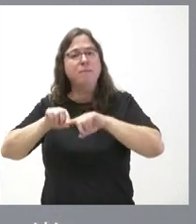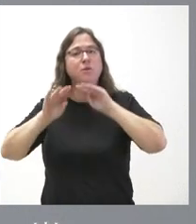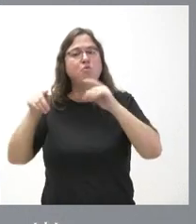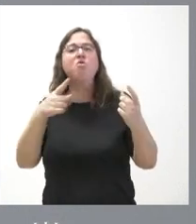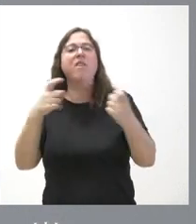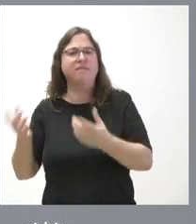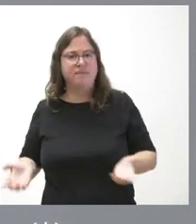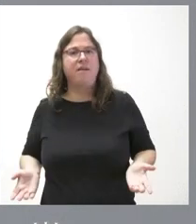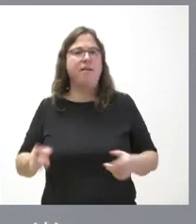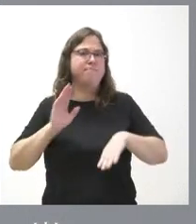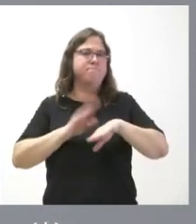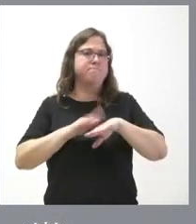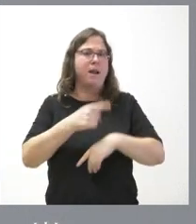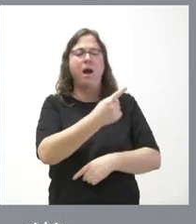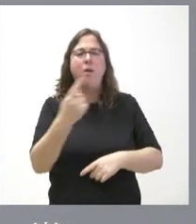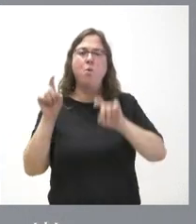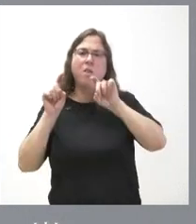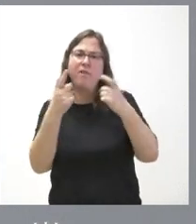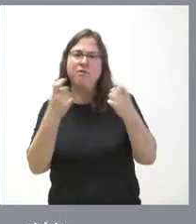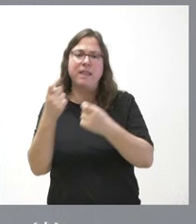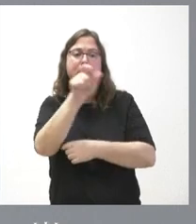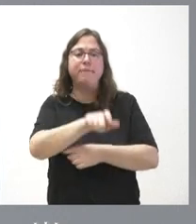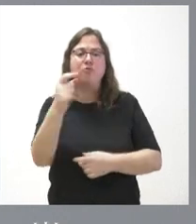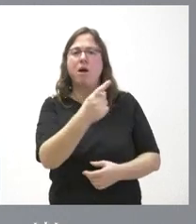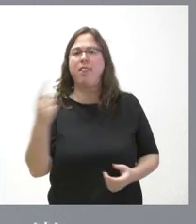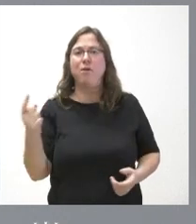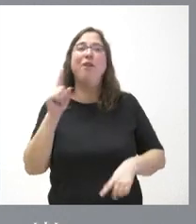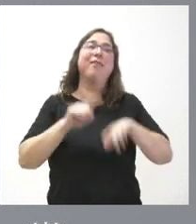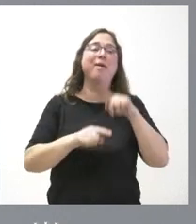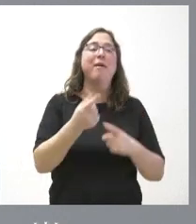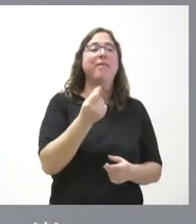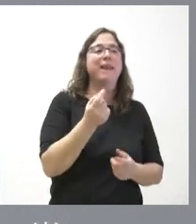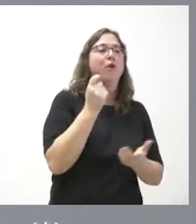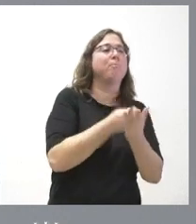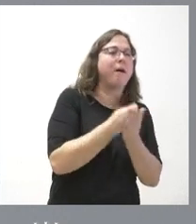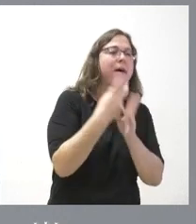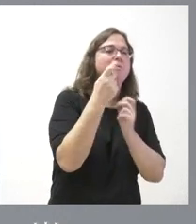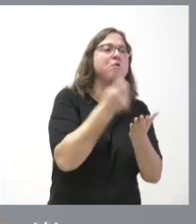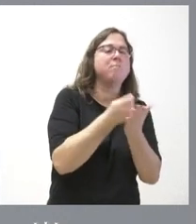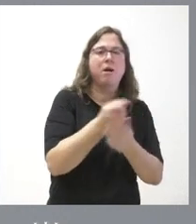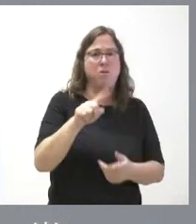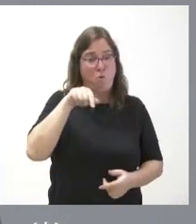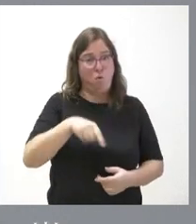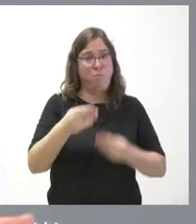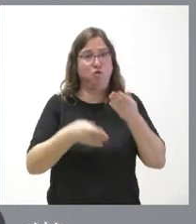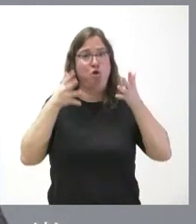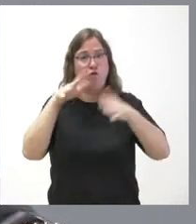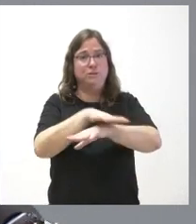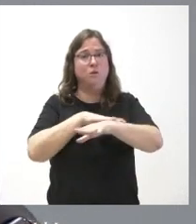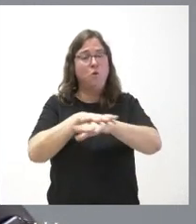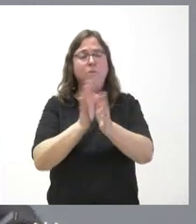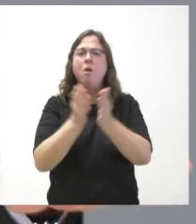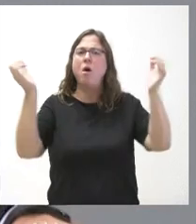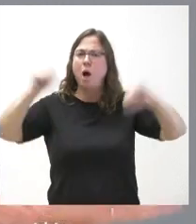cuáles sean las necesidades educativas de las personas no en función de los impuestos que pagan nosotros hemos hecho hoy en el Consejo de Gobierno un acuerdo muy